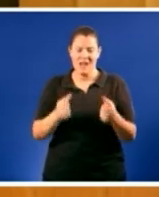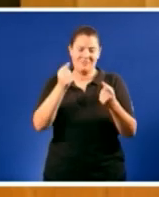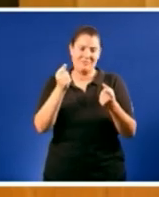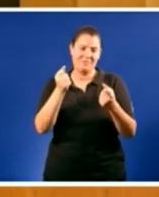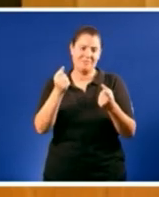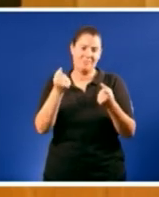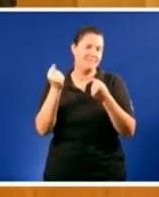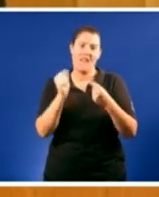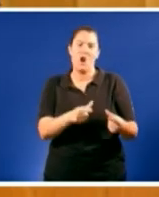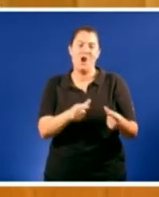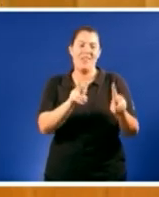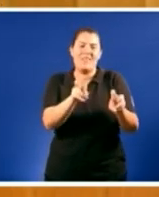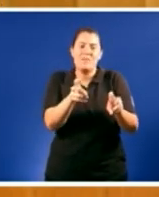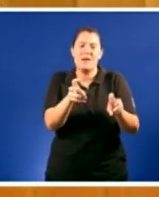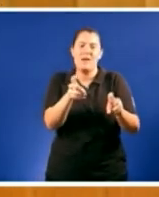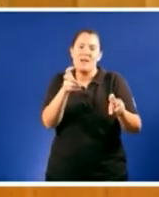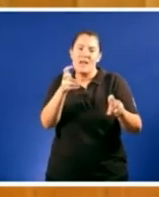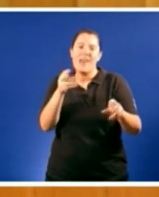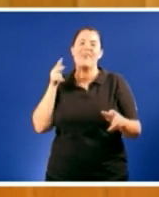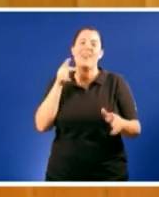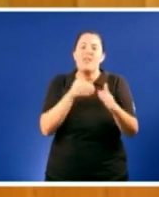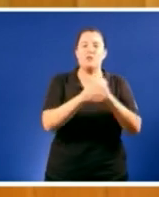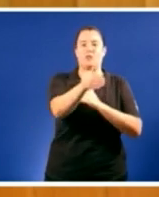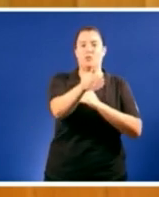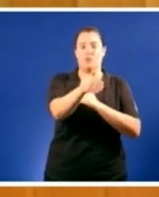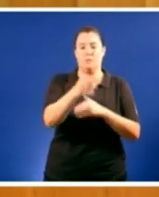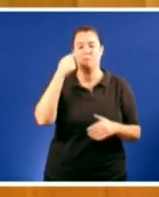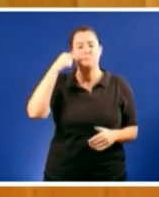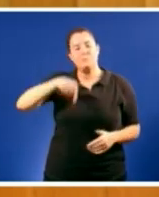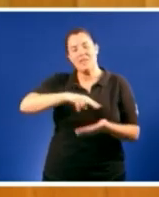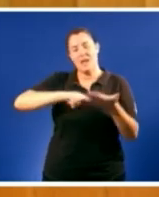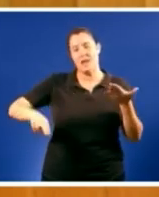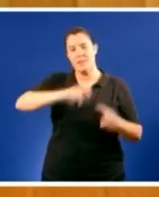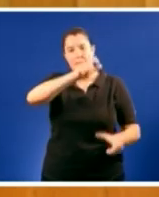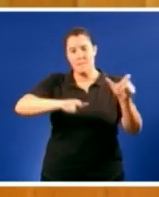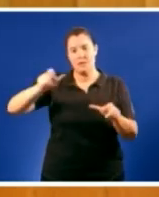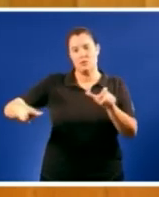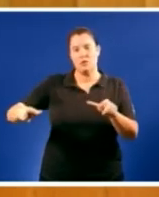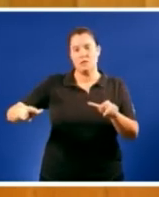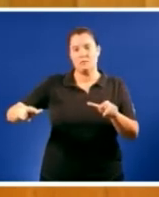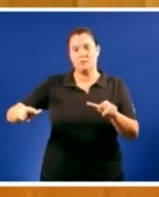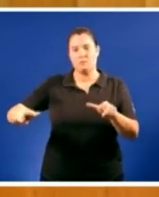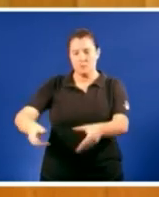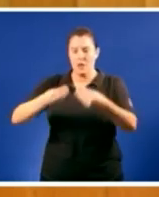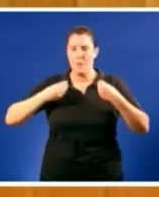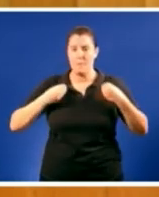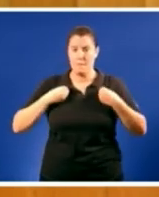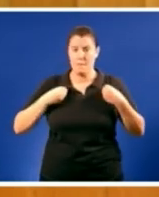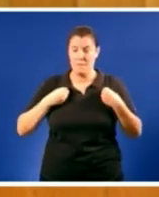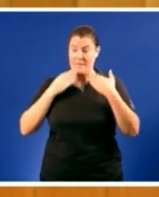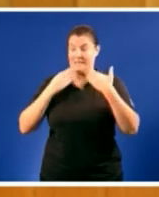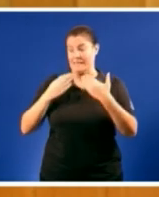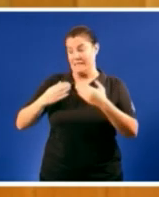dereito futuro señor Fijo mire en Galiza o número de persoas que viven dun traballo